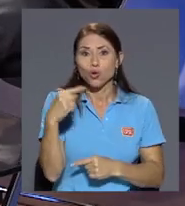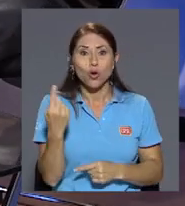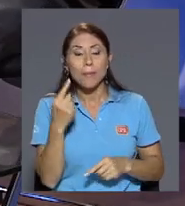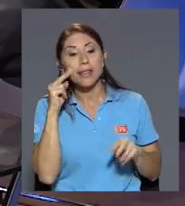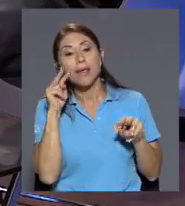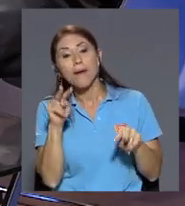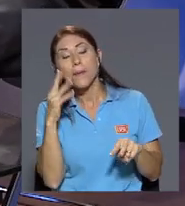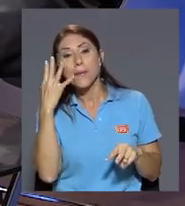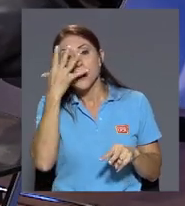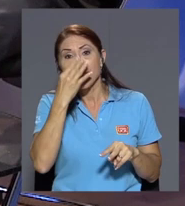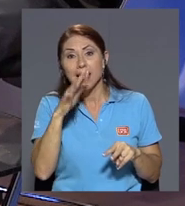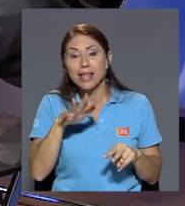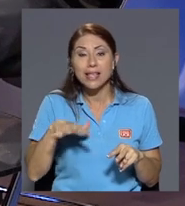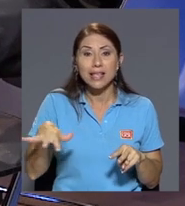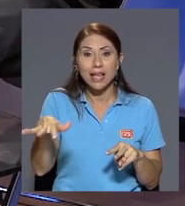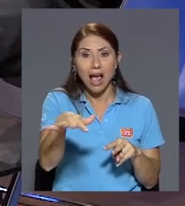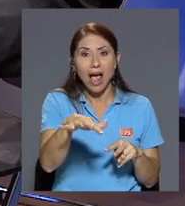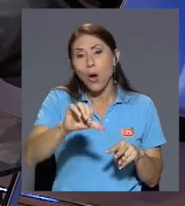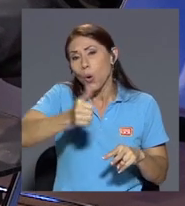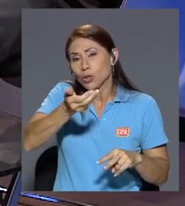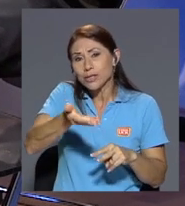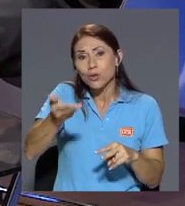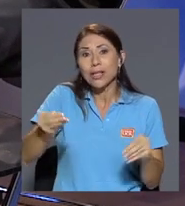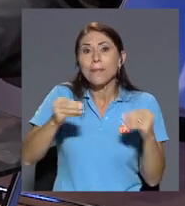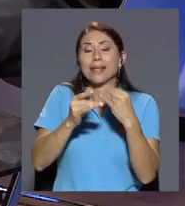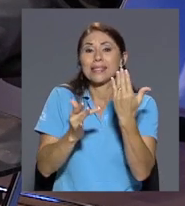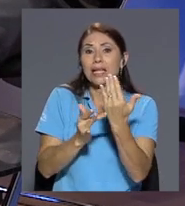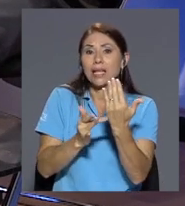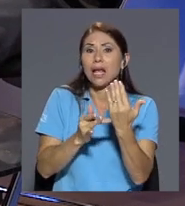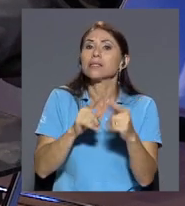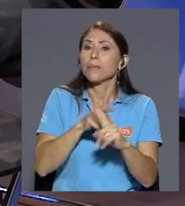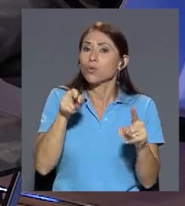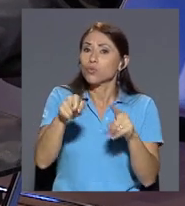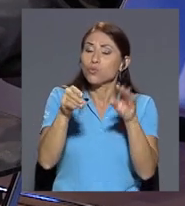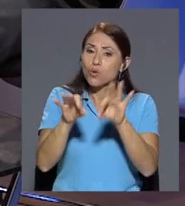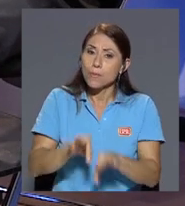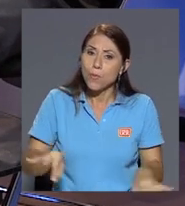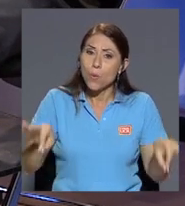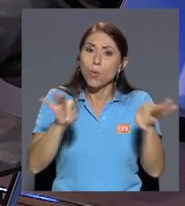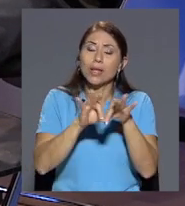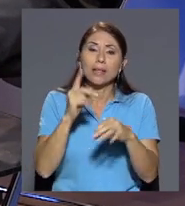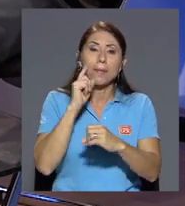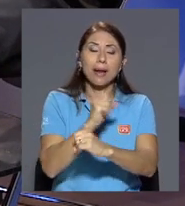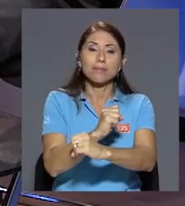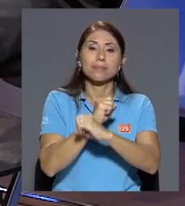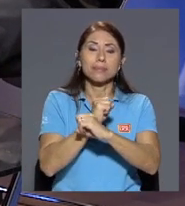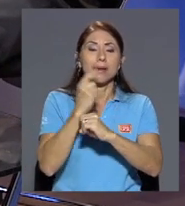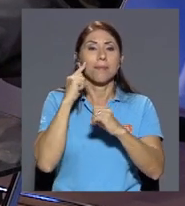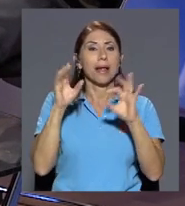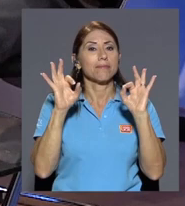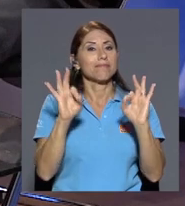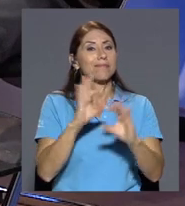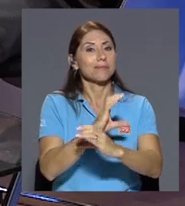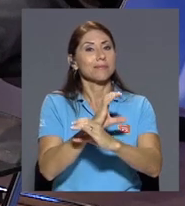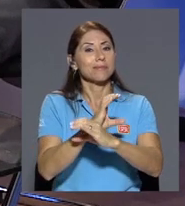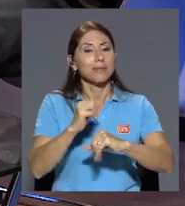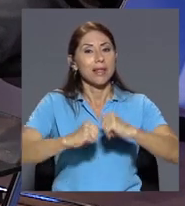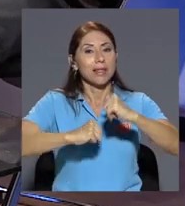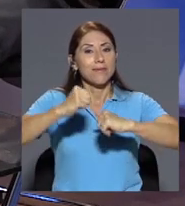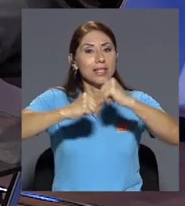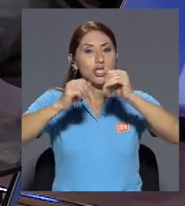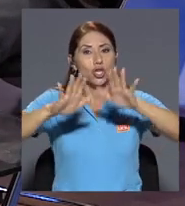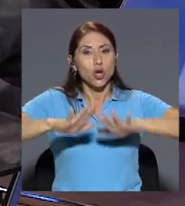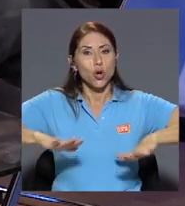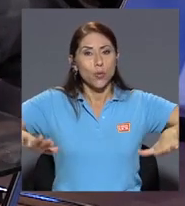del edificio y que son muy importantes para garantizar la conservación del edificio yo les decía que